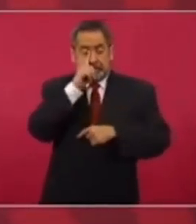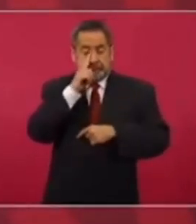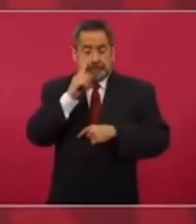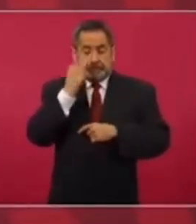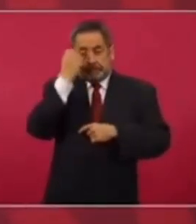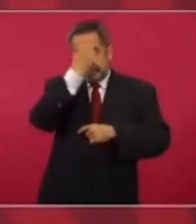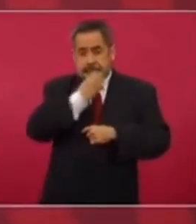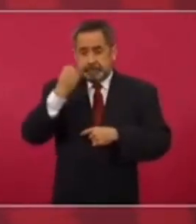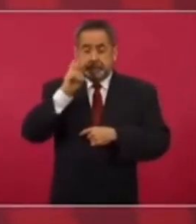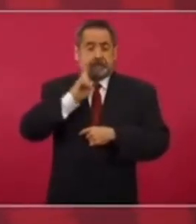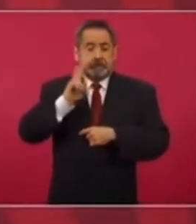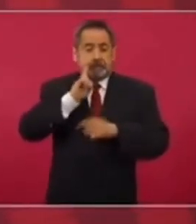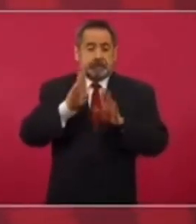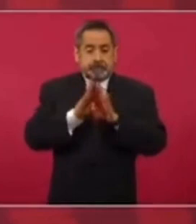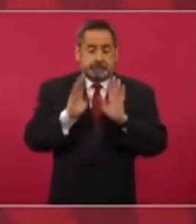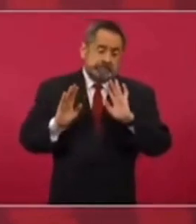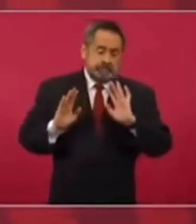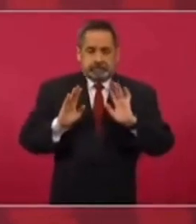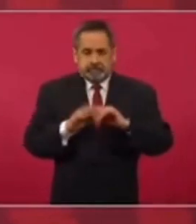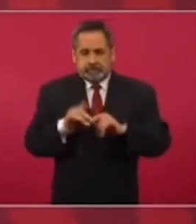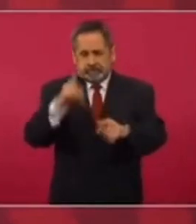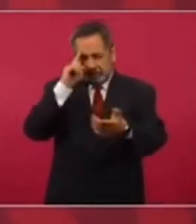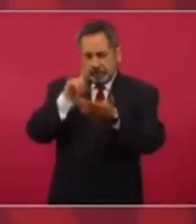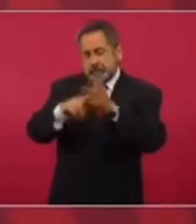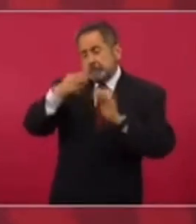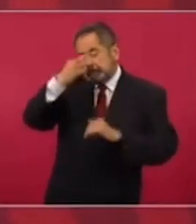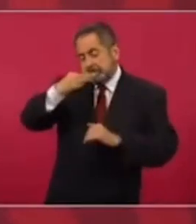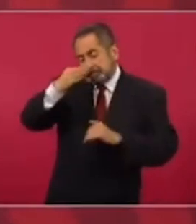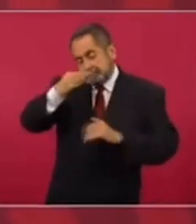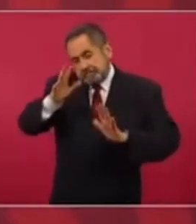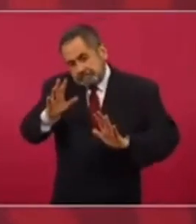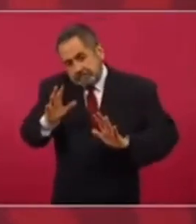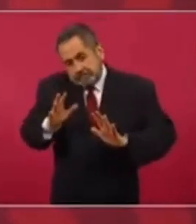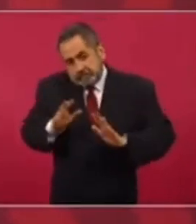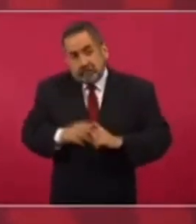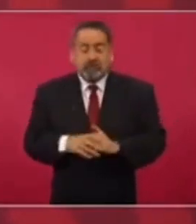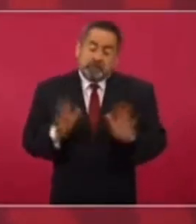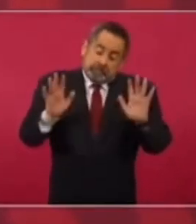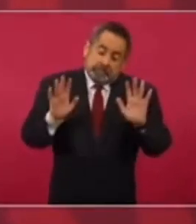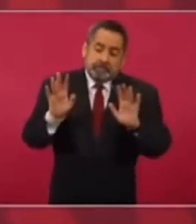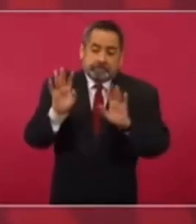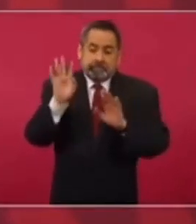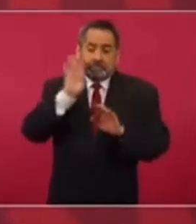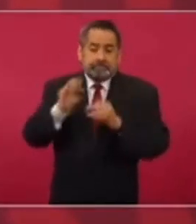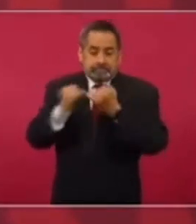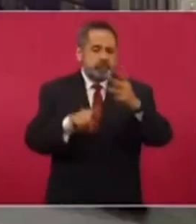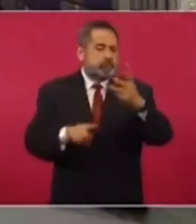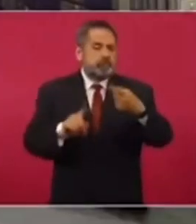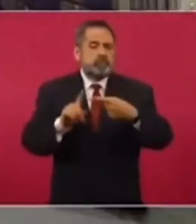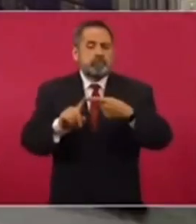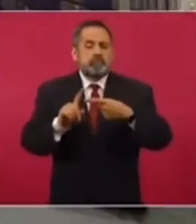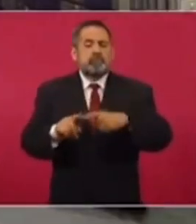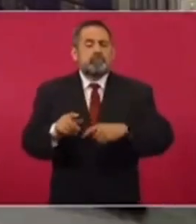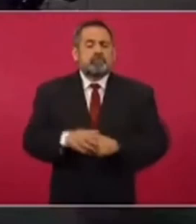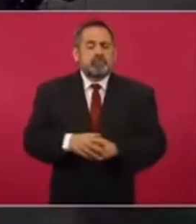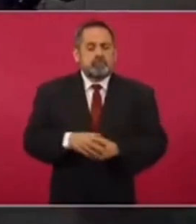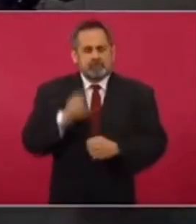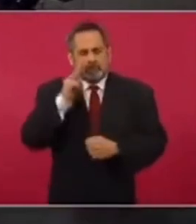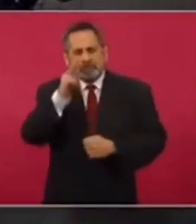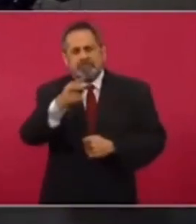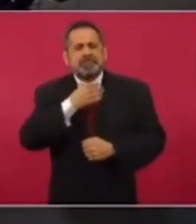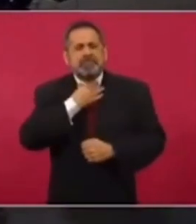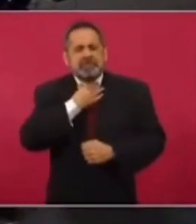pero yo creo que es script. Esperen. todas maneras. Sí, a cuidarse. Yo escucho un poquito